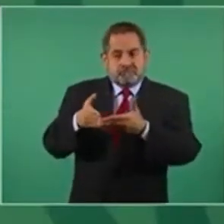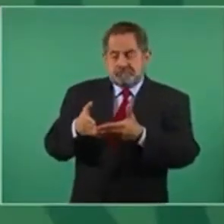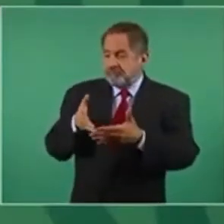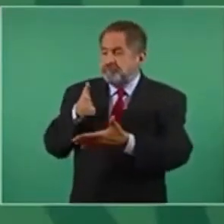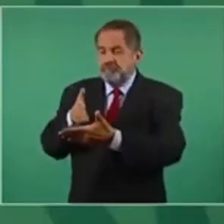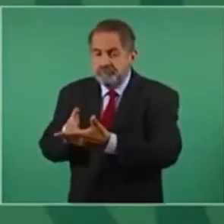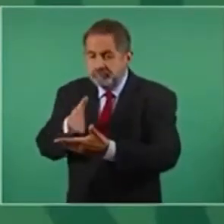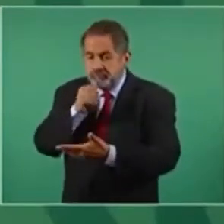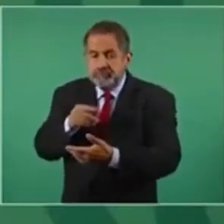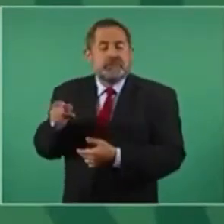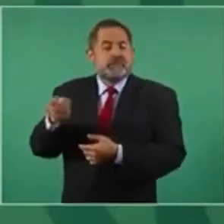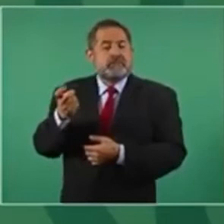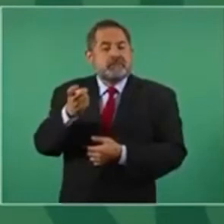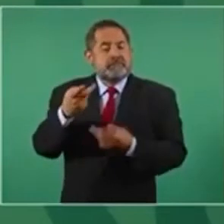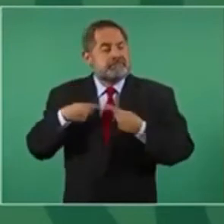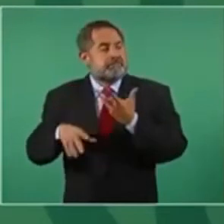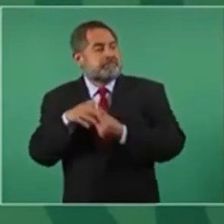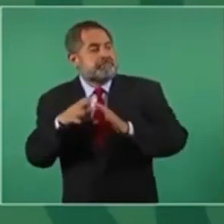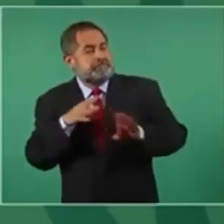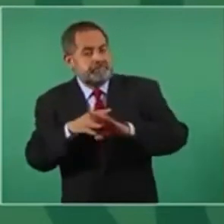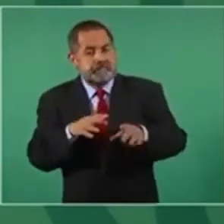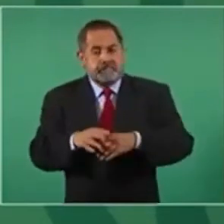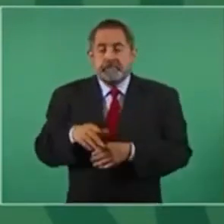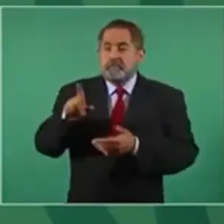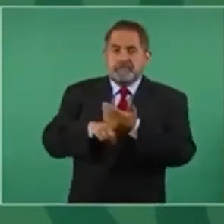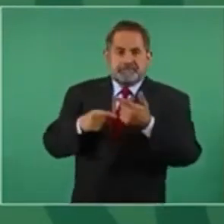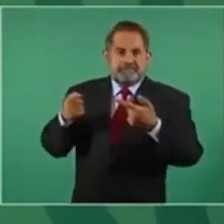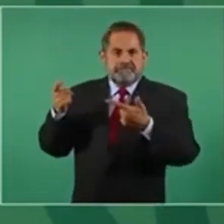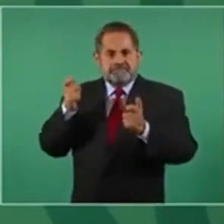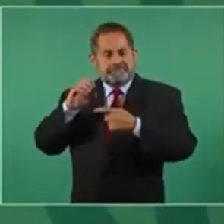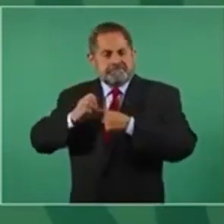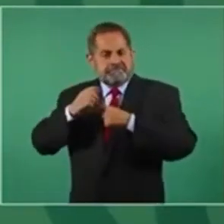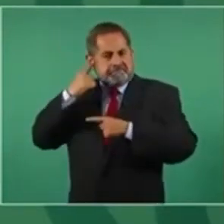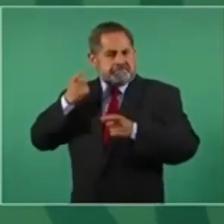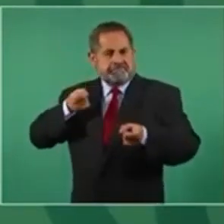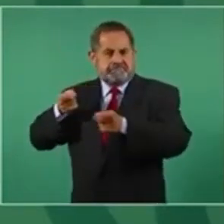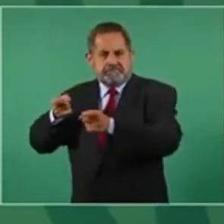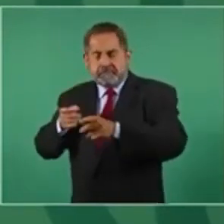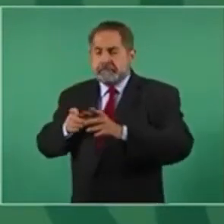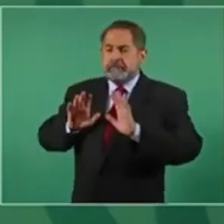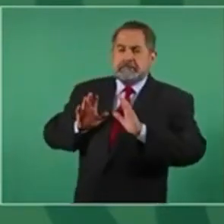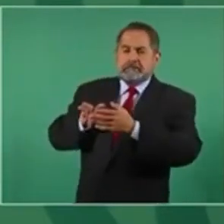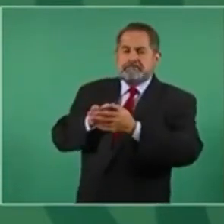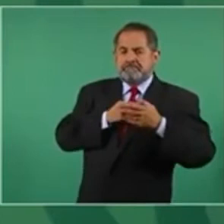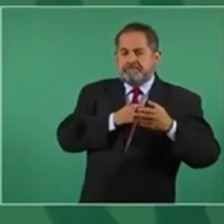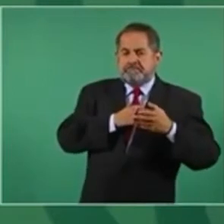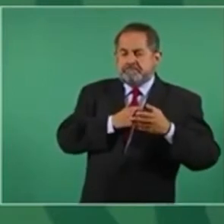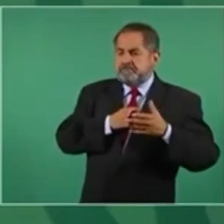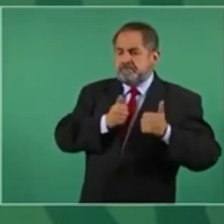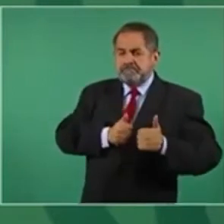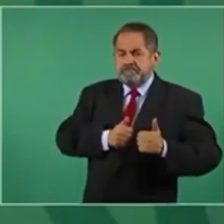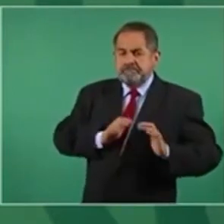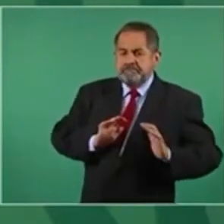mandatario detalló que en ocasiones hubo disparos y que las autoridades mexicanas se vieron obligadas a anclar los barcos a esperar condiciones.